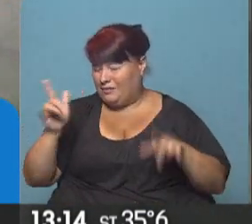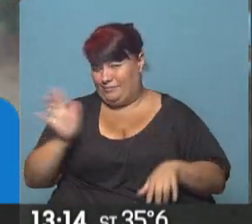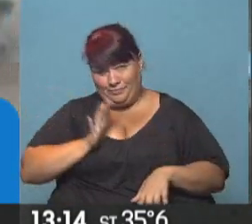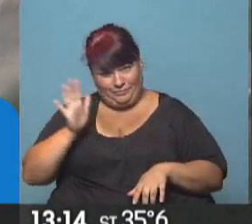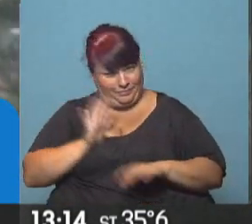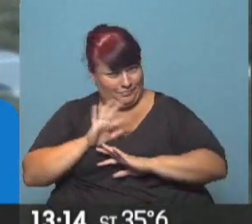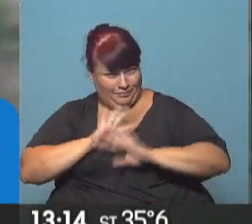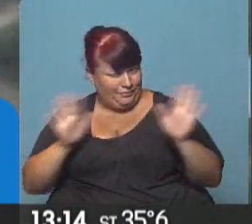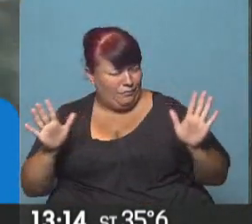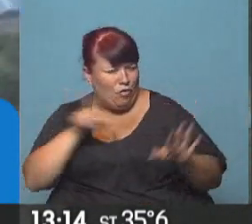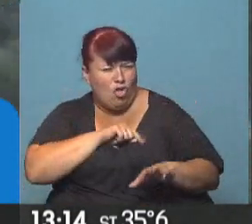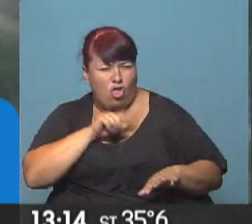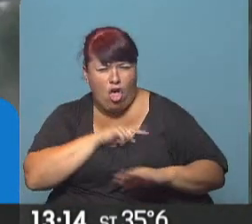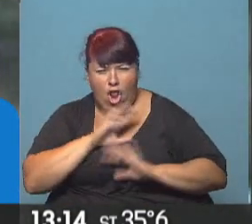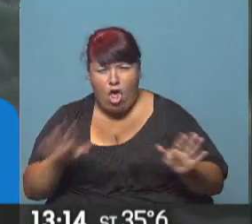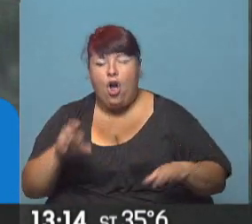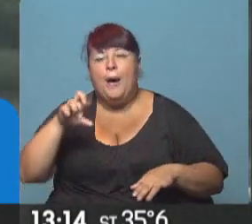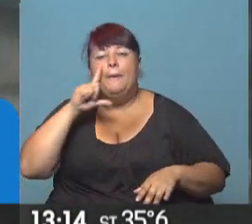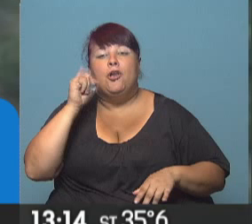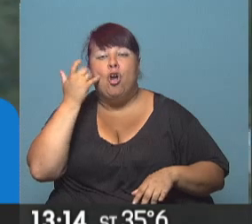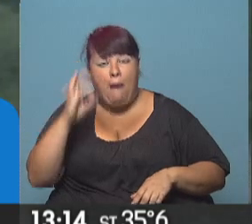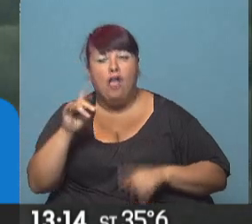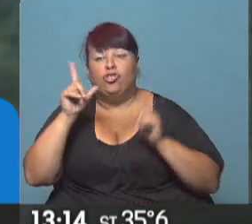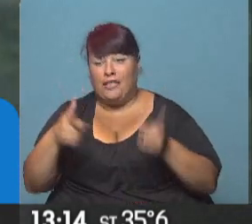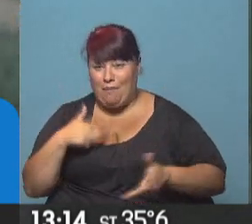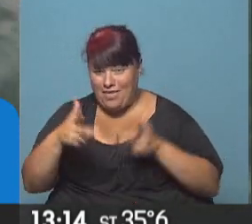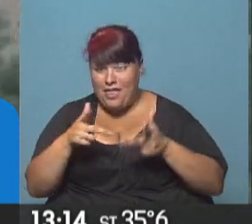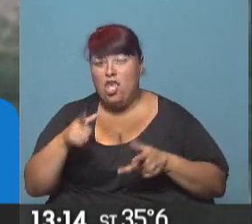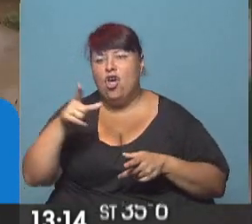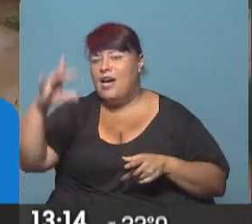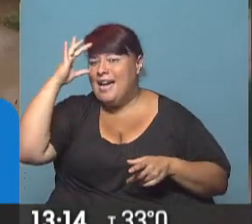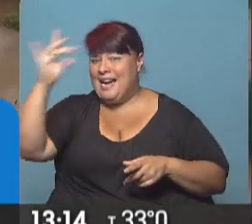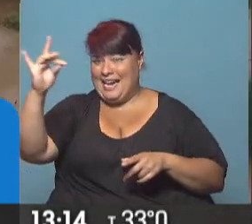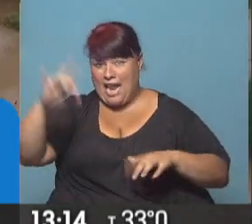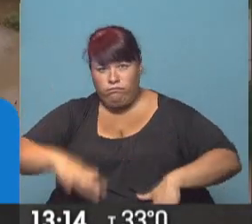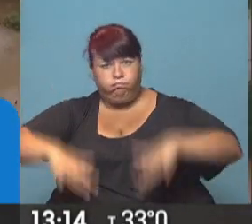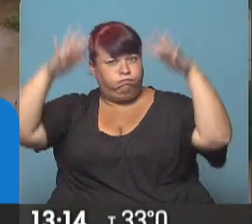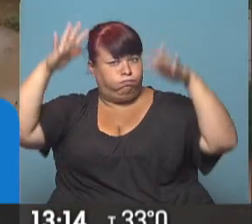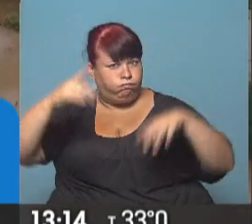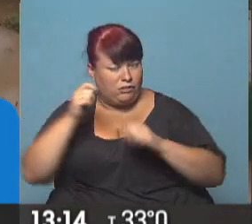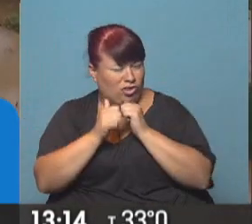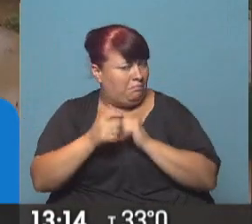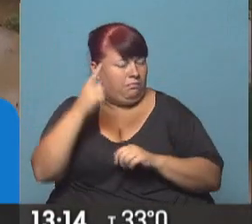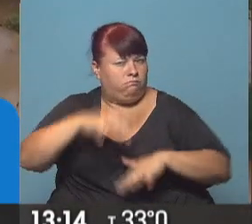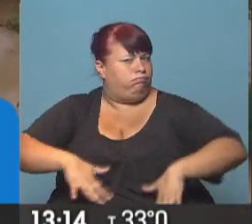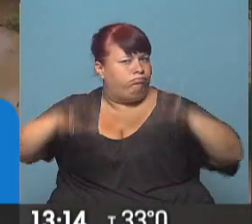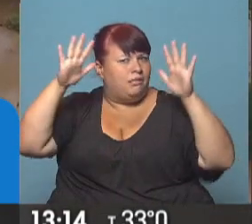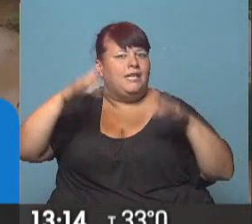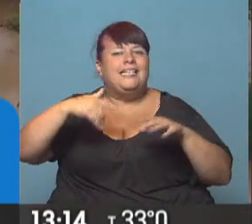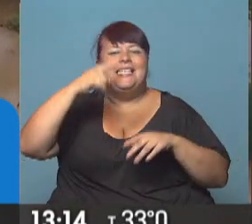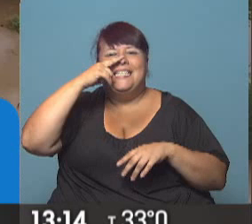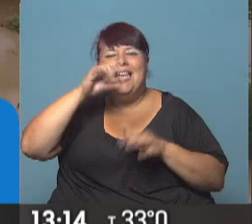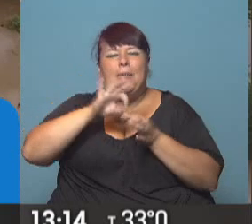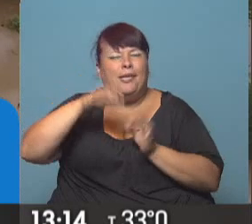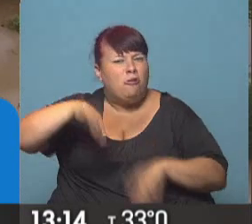desgarradoras. El Pilcomayo, también les decíamos, tuvo su récord histórico. Una crecida de más de